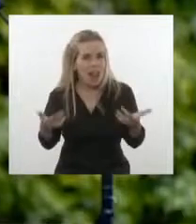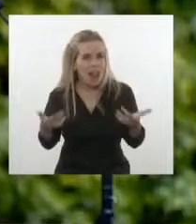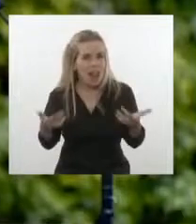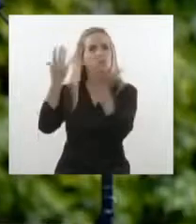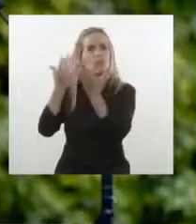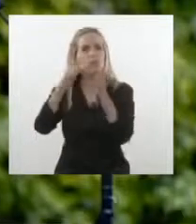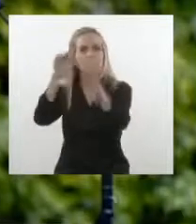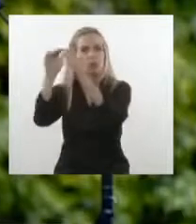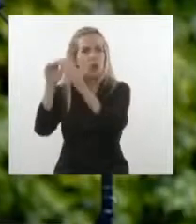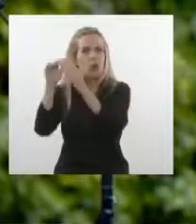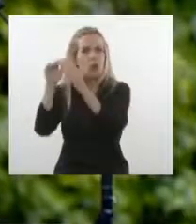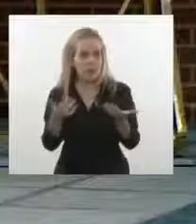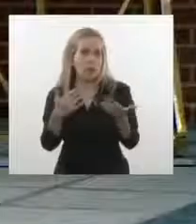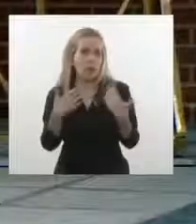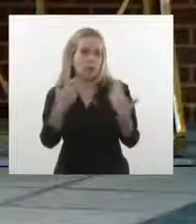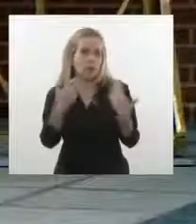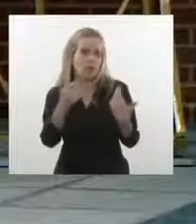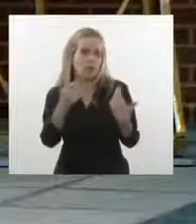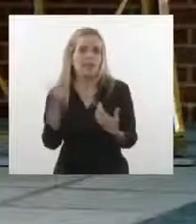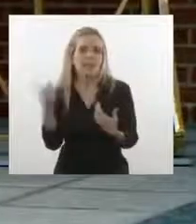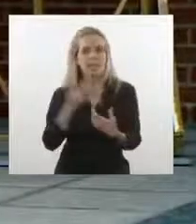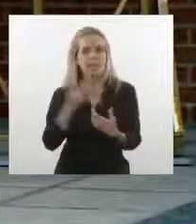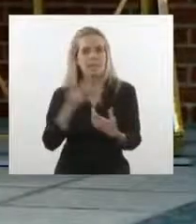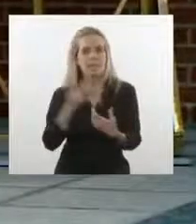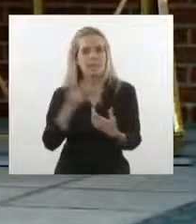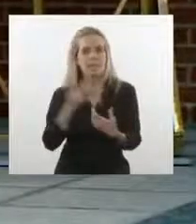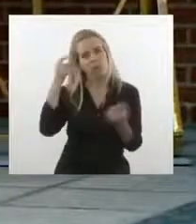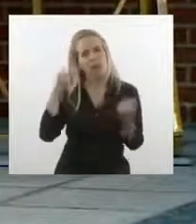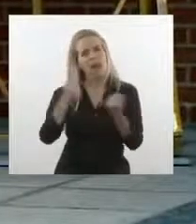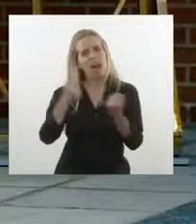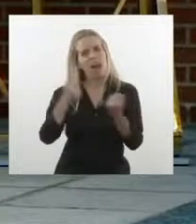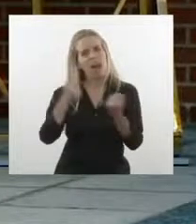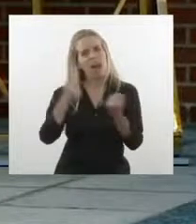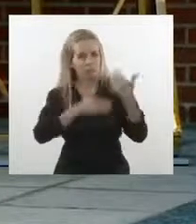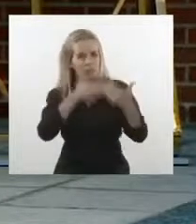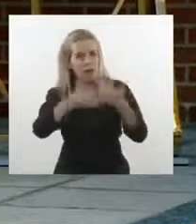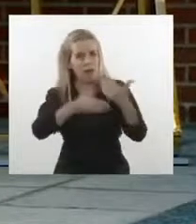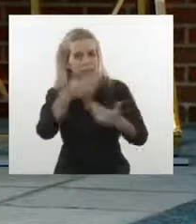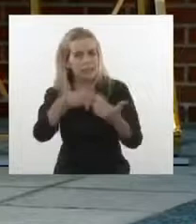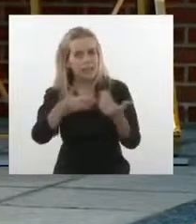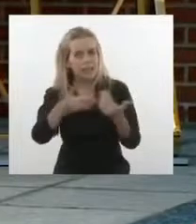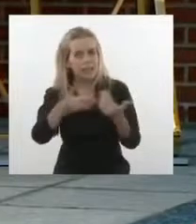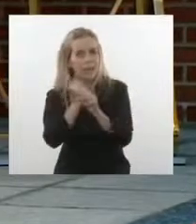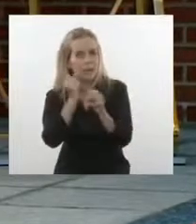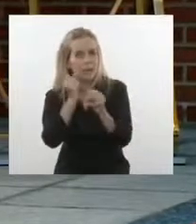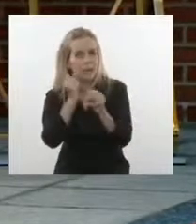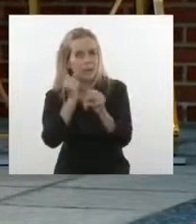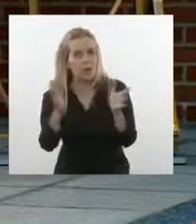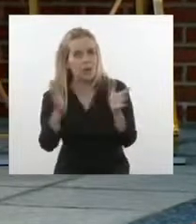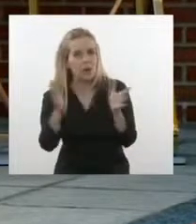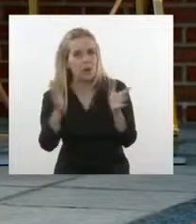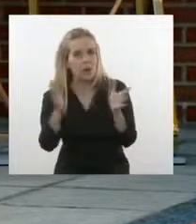eso nos es tan fácil poder avanzar en acuerdos y en trabajos conjuntos.